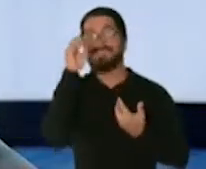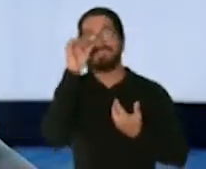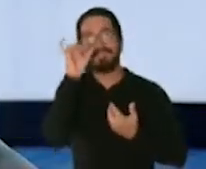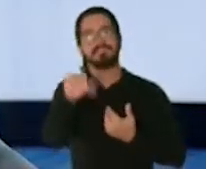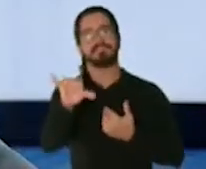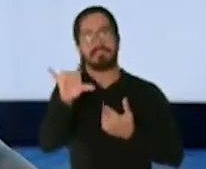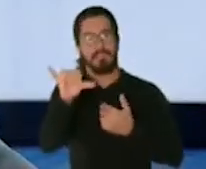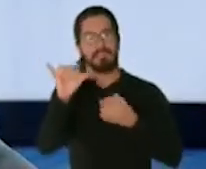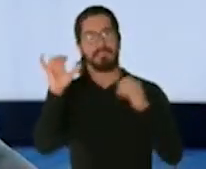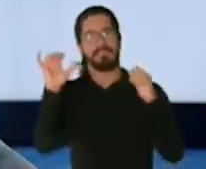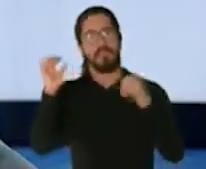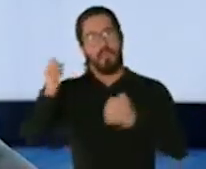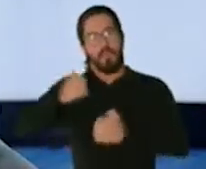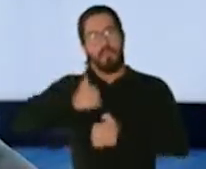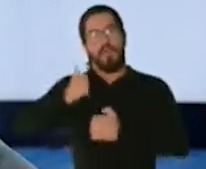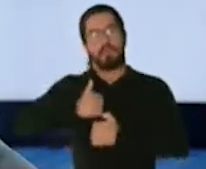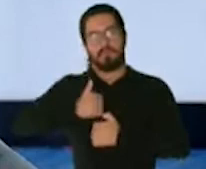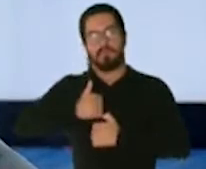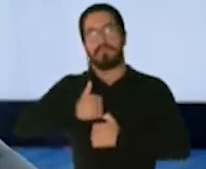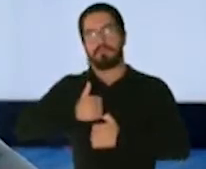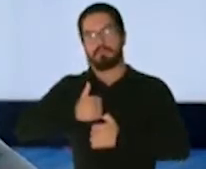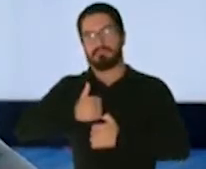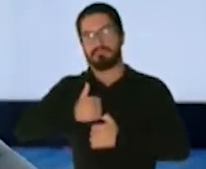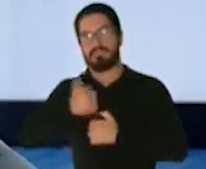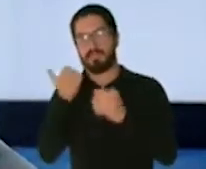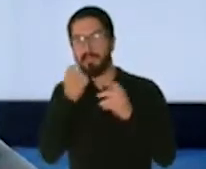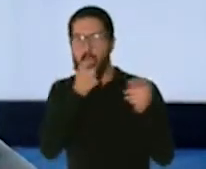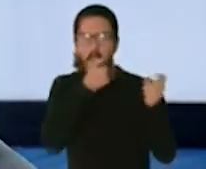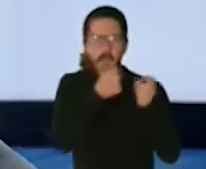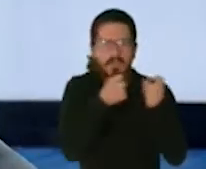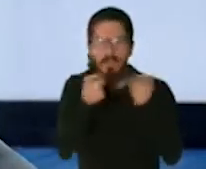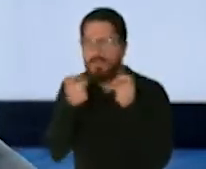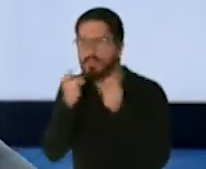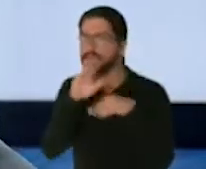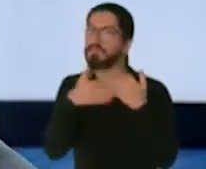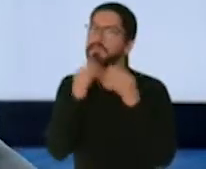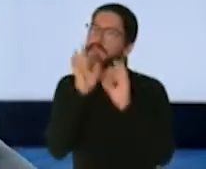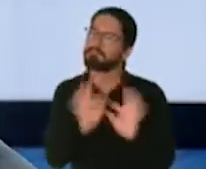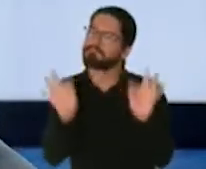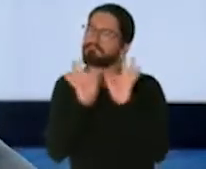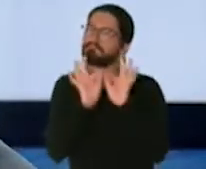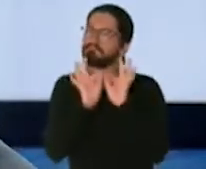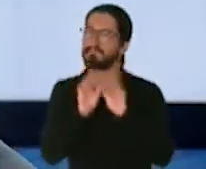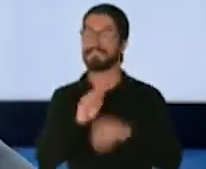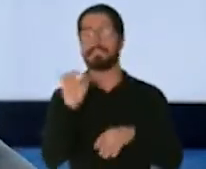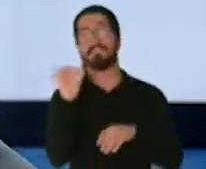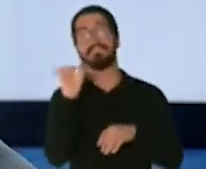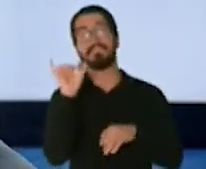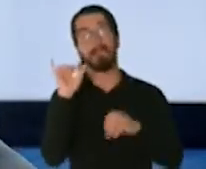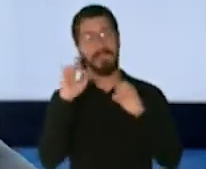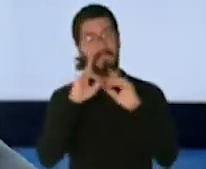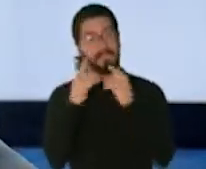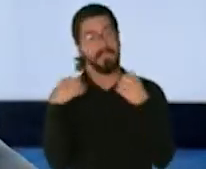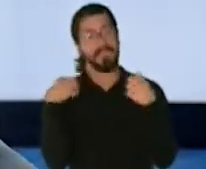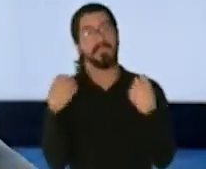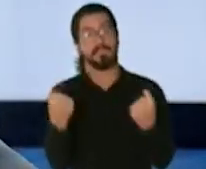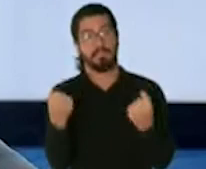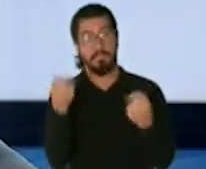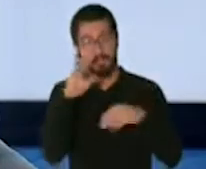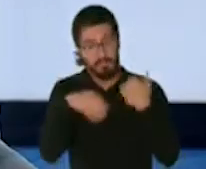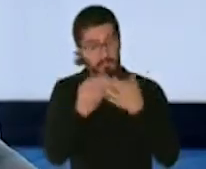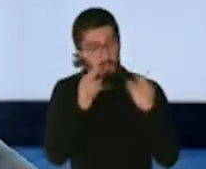y el Departamento de Salud está haciendo lo propio, el secretario, la subsecretaria Cardona, están bien